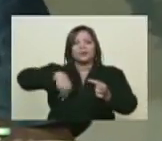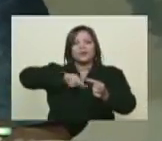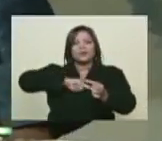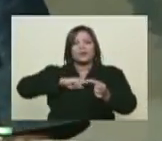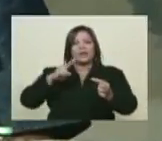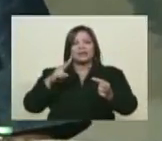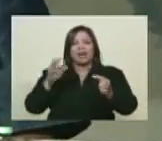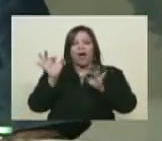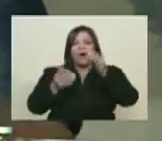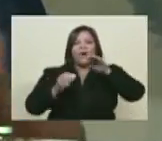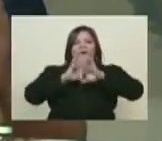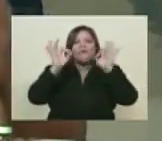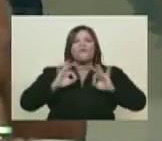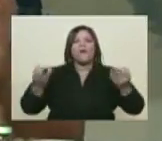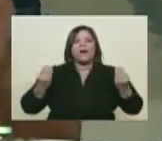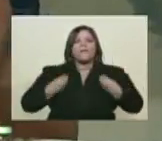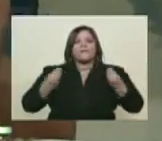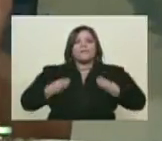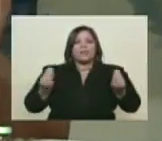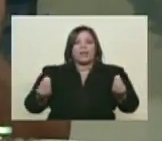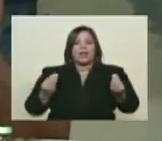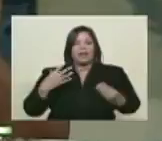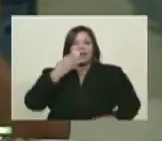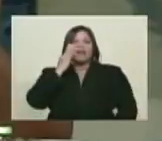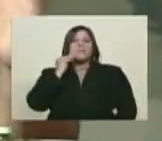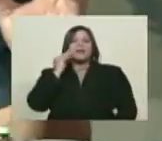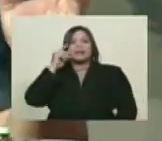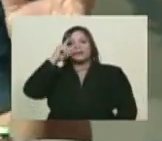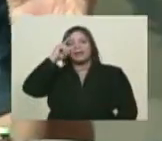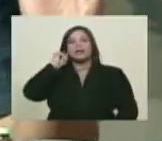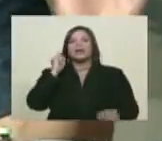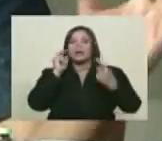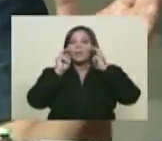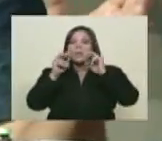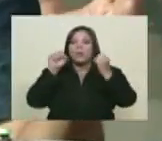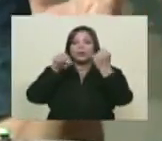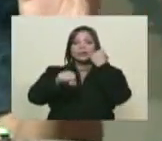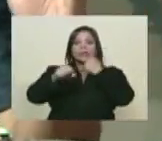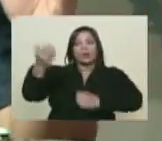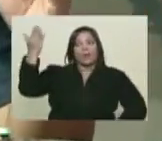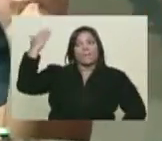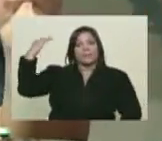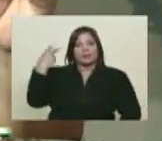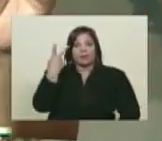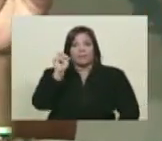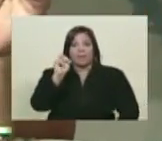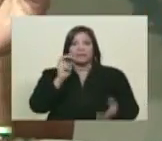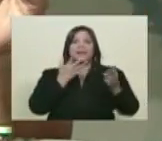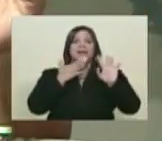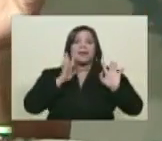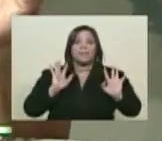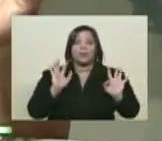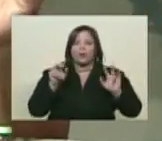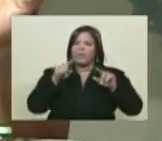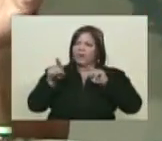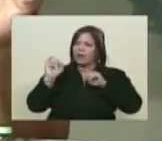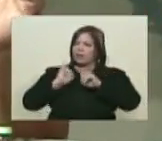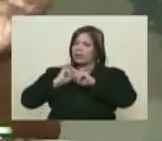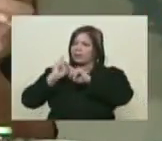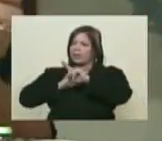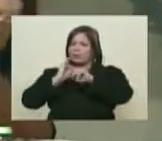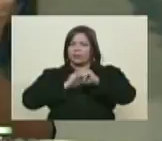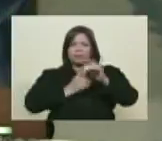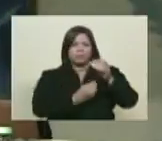neutralidades, de nuestra forma. Ministro, si nosotros observamos el siglo pasado, vemos todas las identidades que se